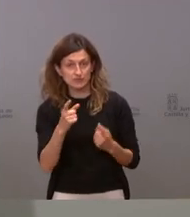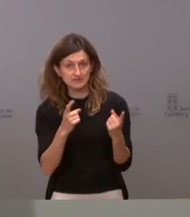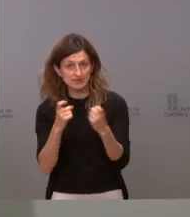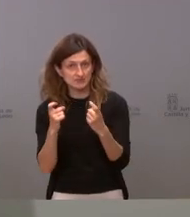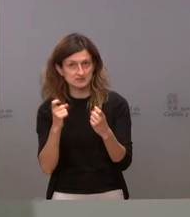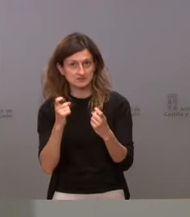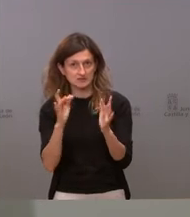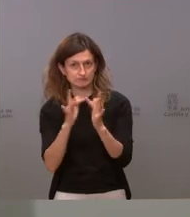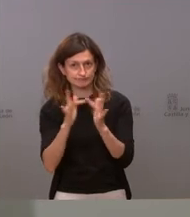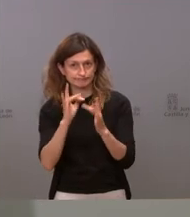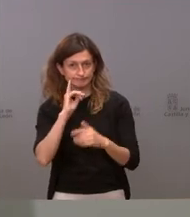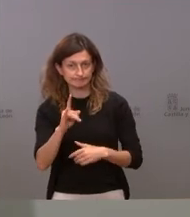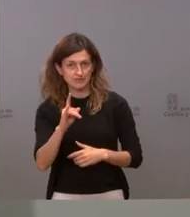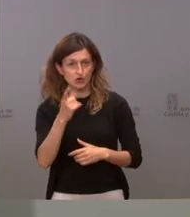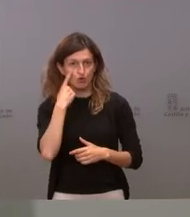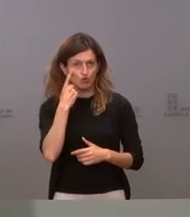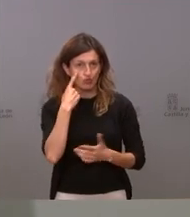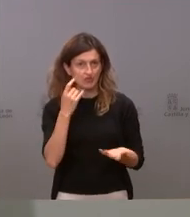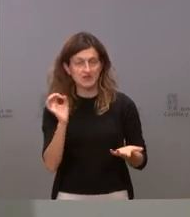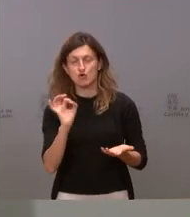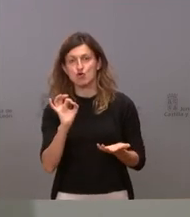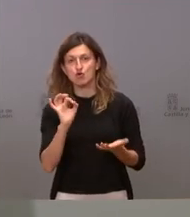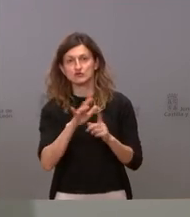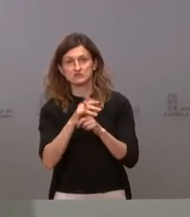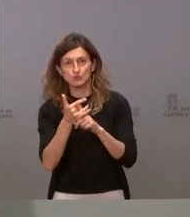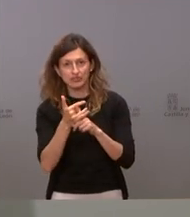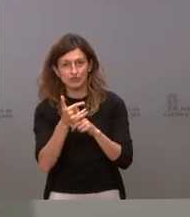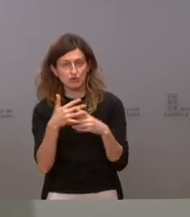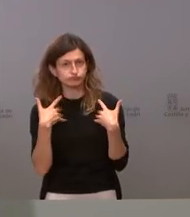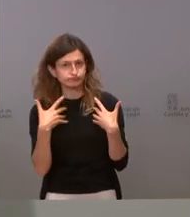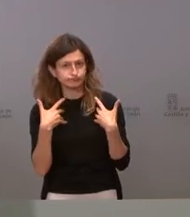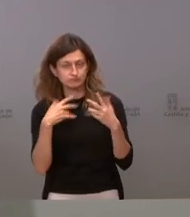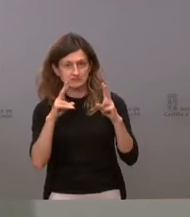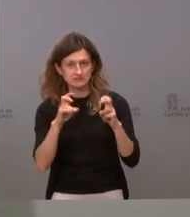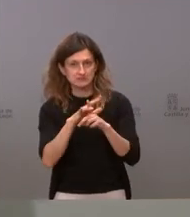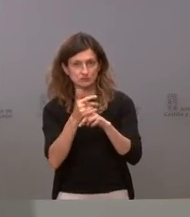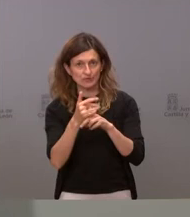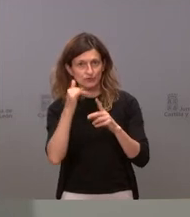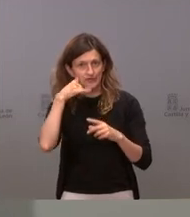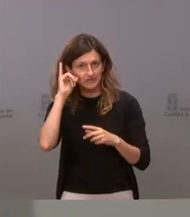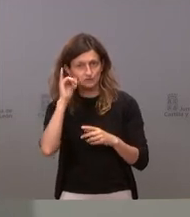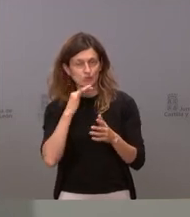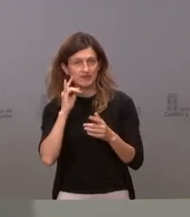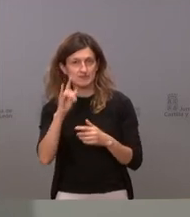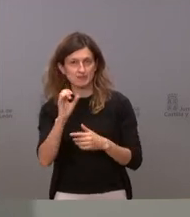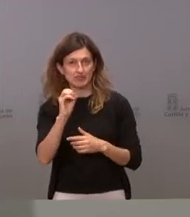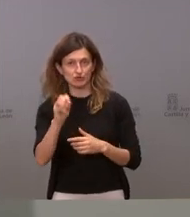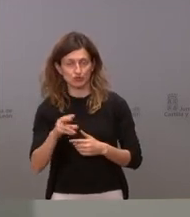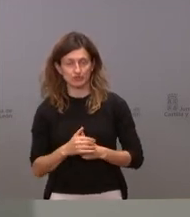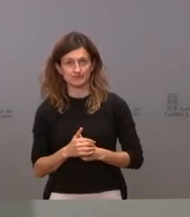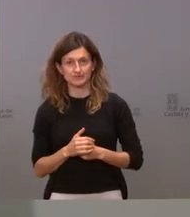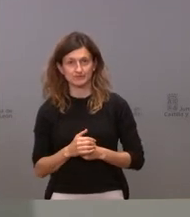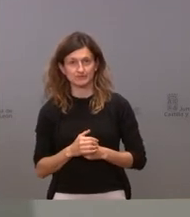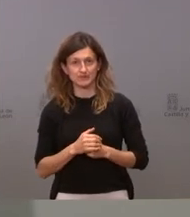que conozcan o que se encuentren en situaciones de riesgo. Es importante que entre todos